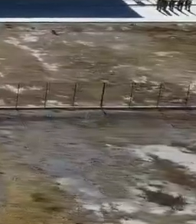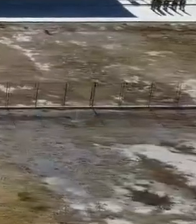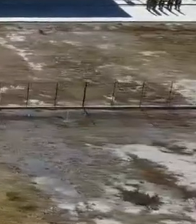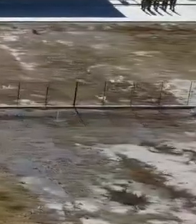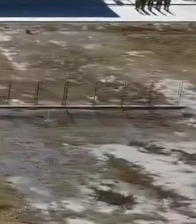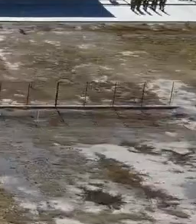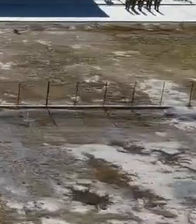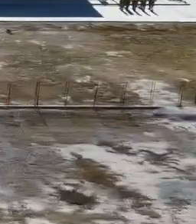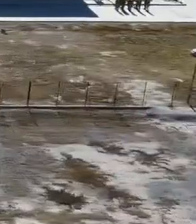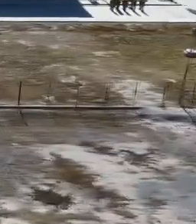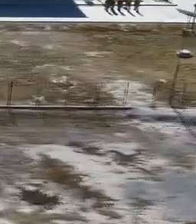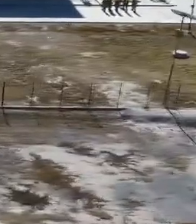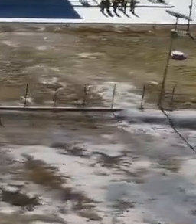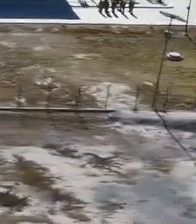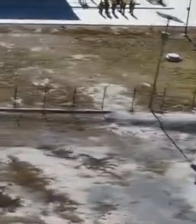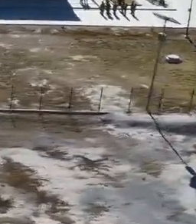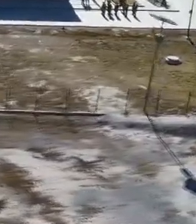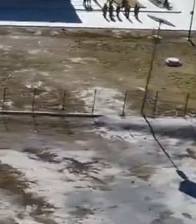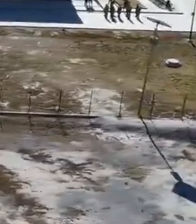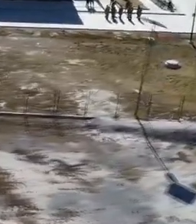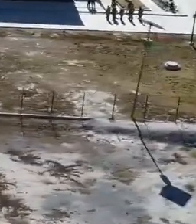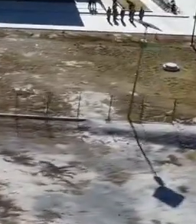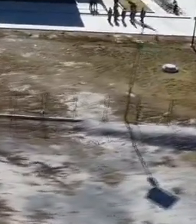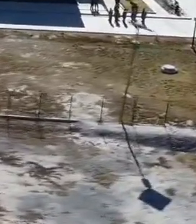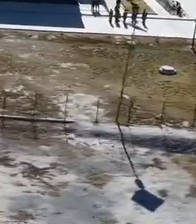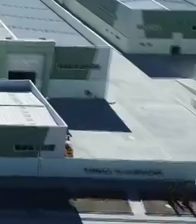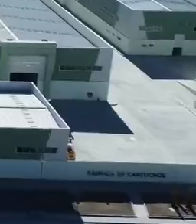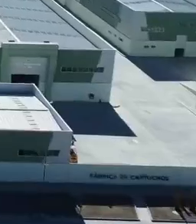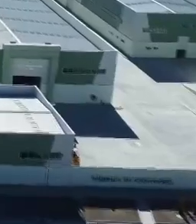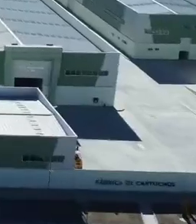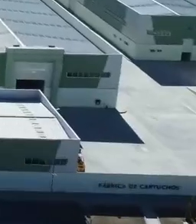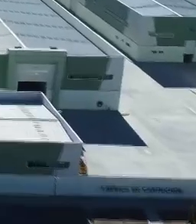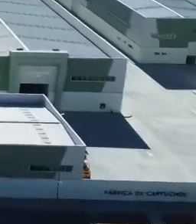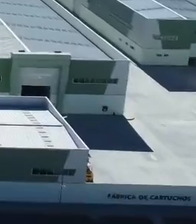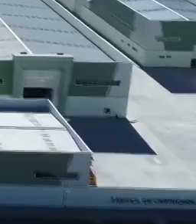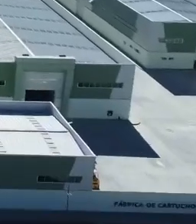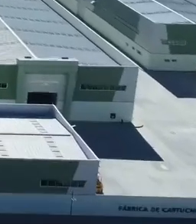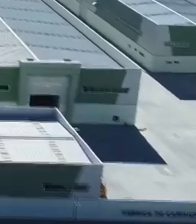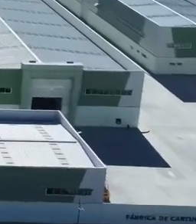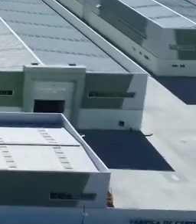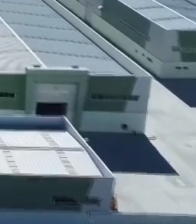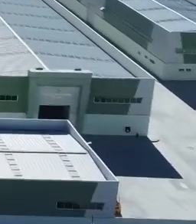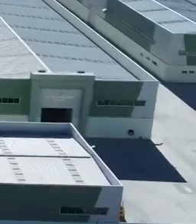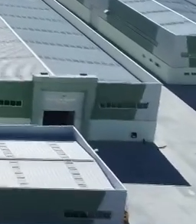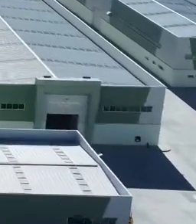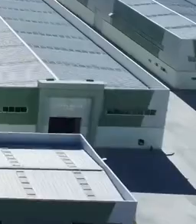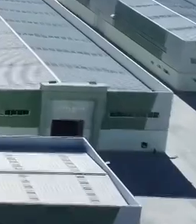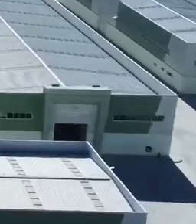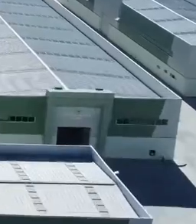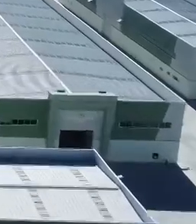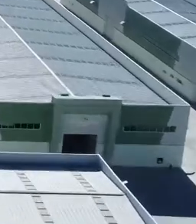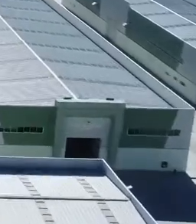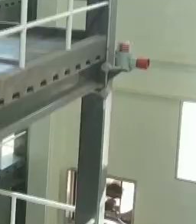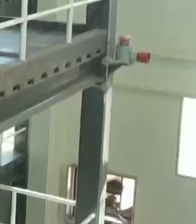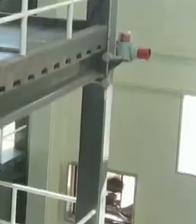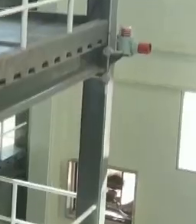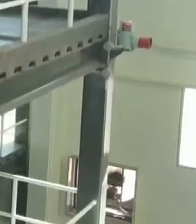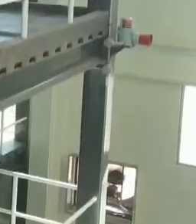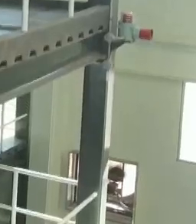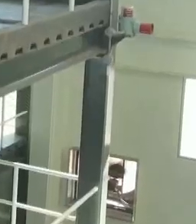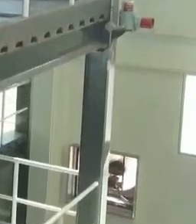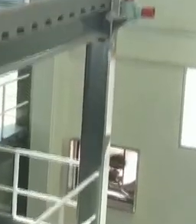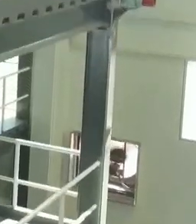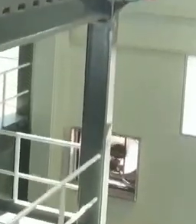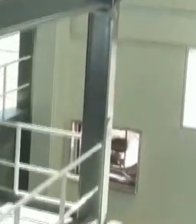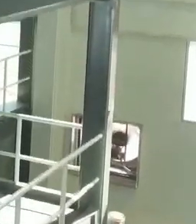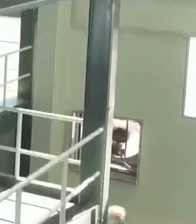militar los dos complejos fabriles, para ampliar sus capacidades de producción de armamento y municiones, que permitan cumplir de manera eficiente